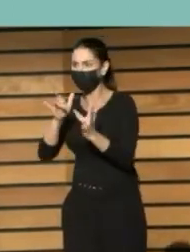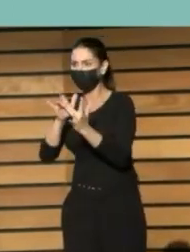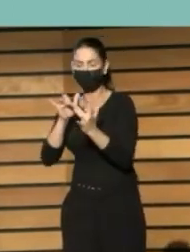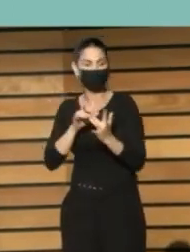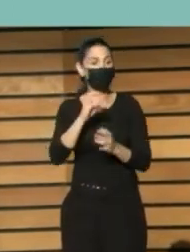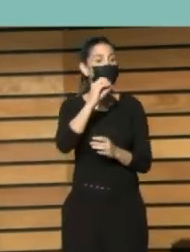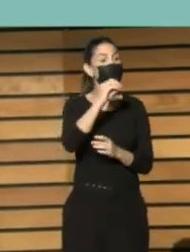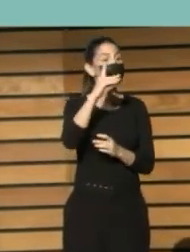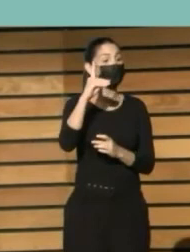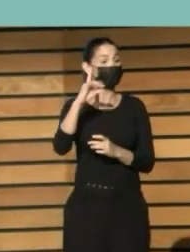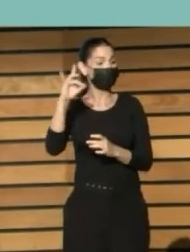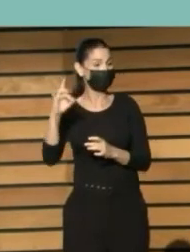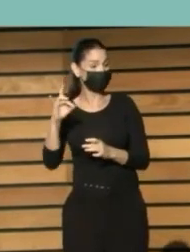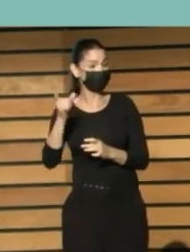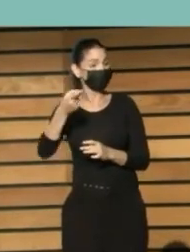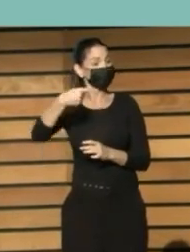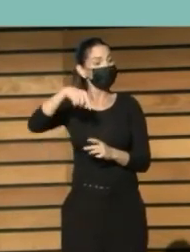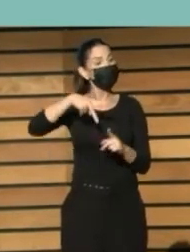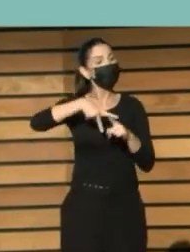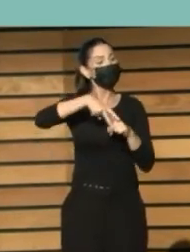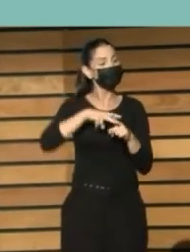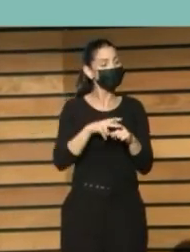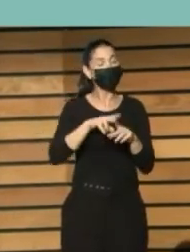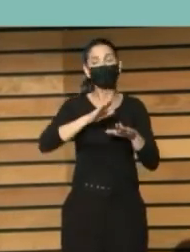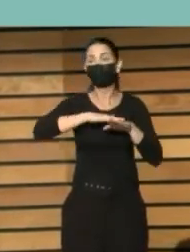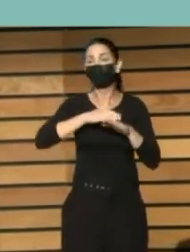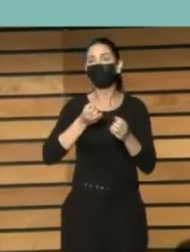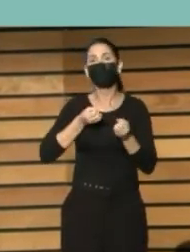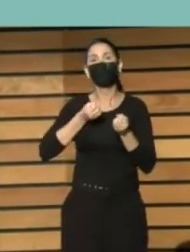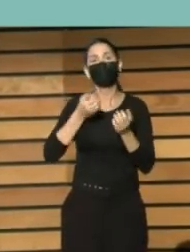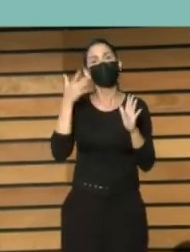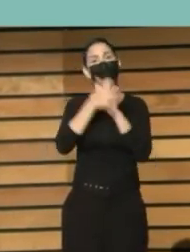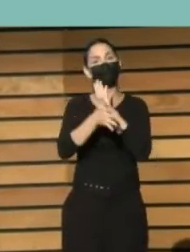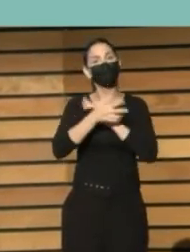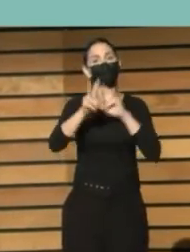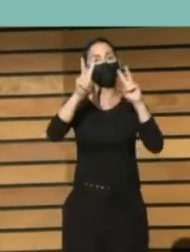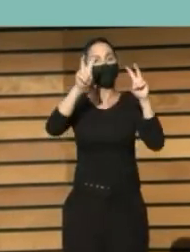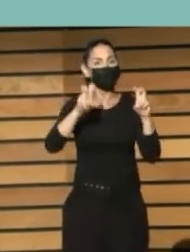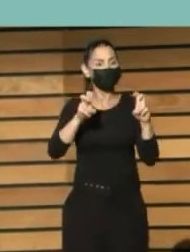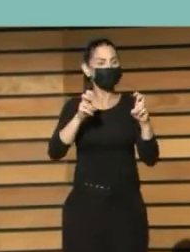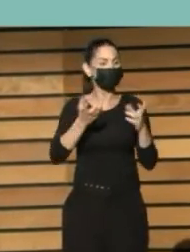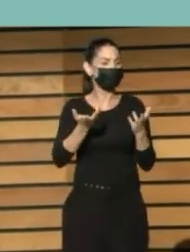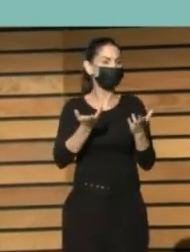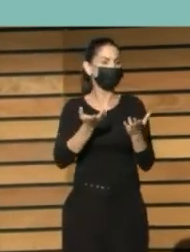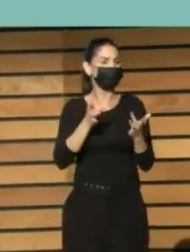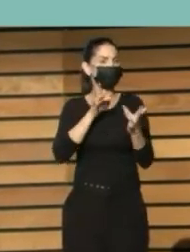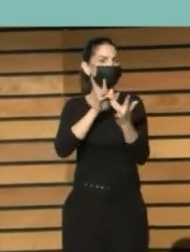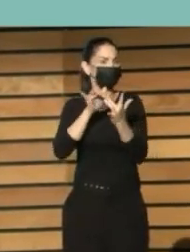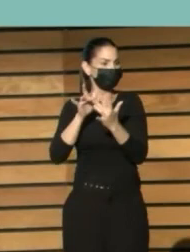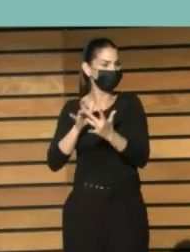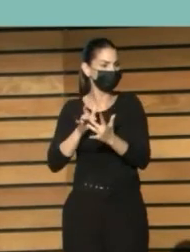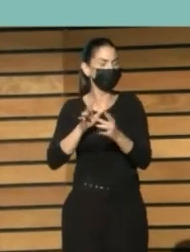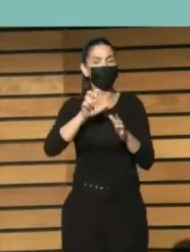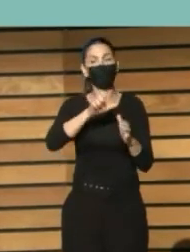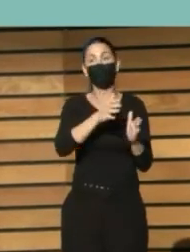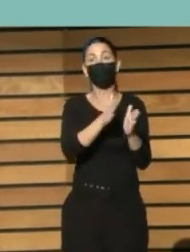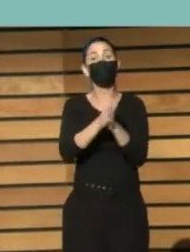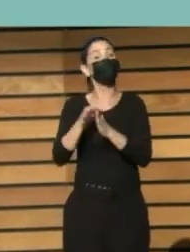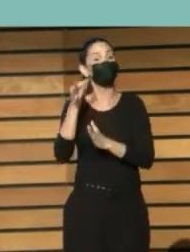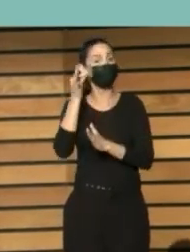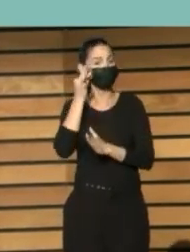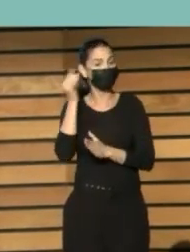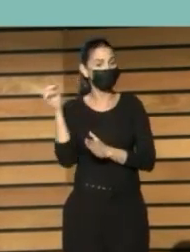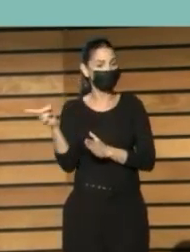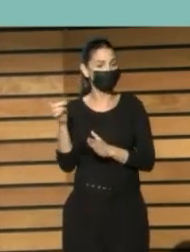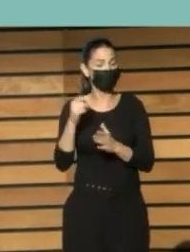instrumento para explicar muy bien la biblioteca y trabajar muy bien estos ejes, y como también ha explicado mi compañera Alicia,